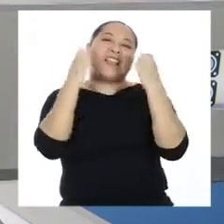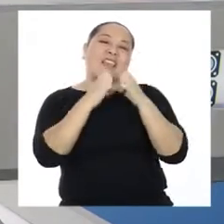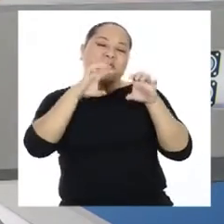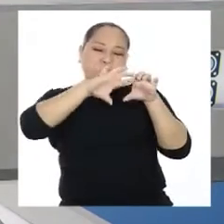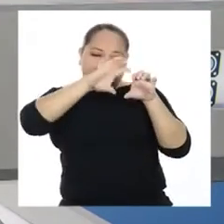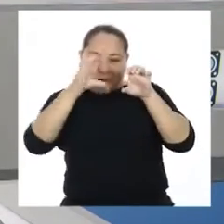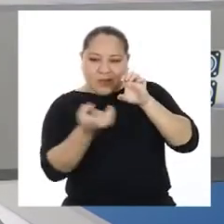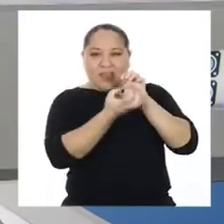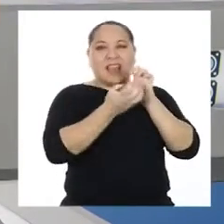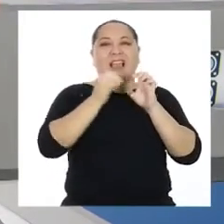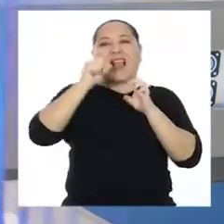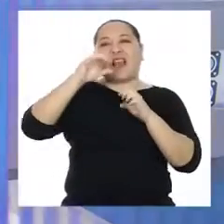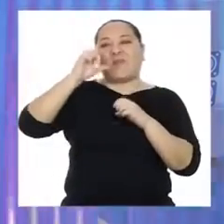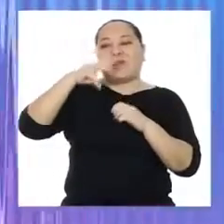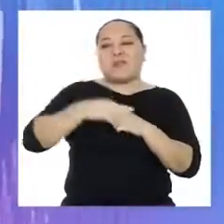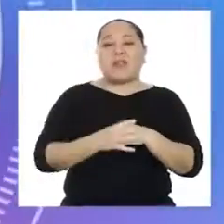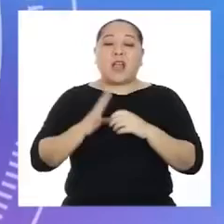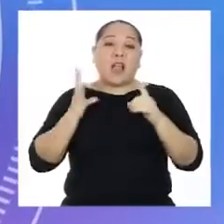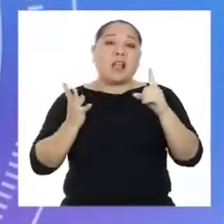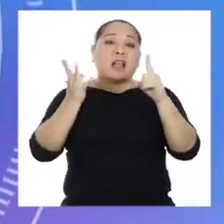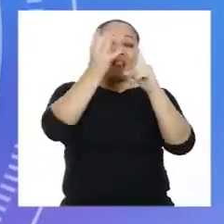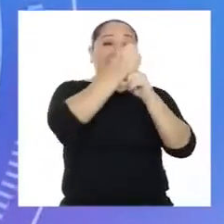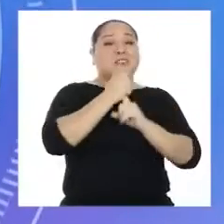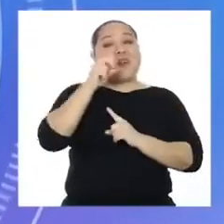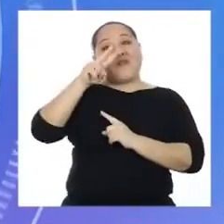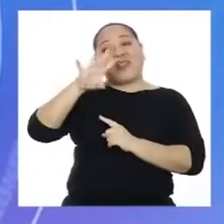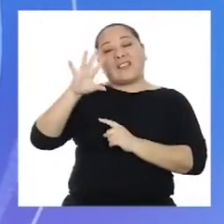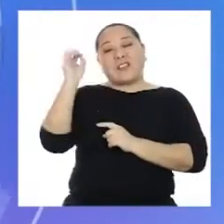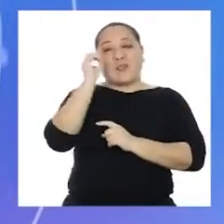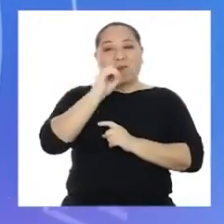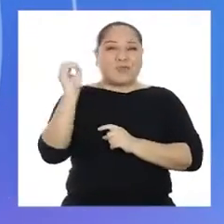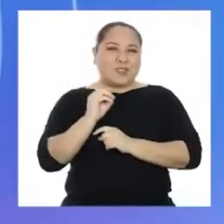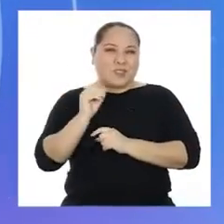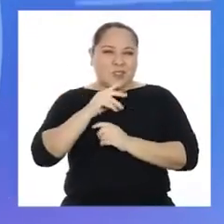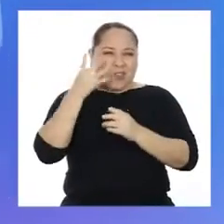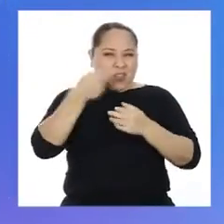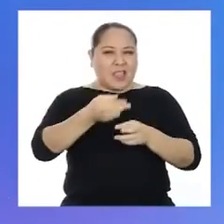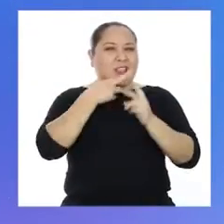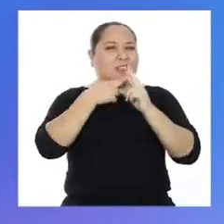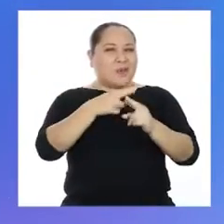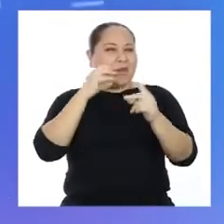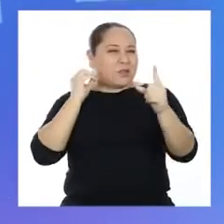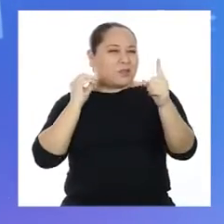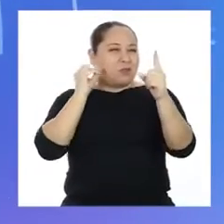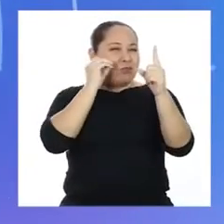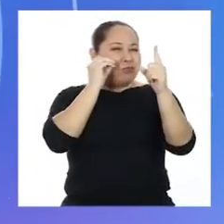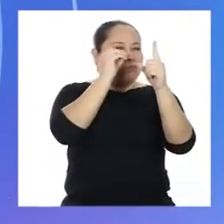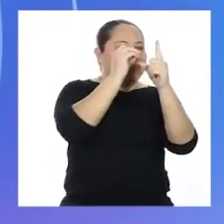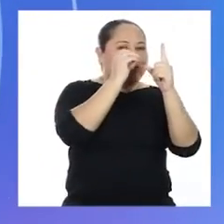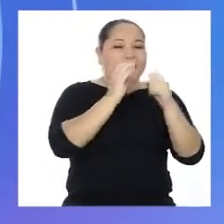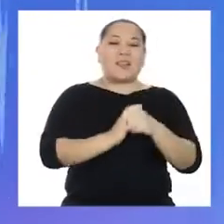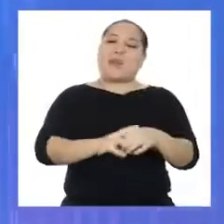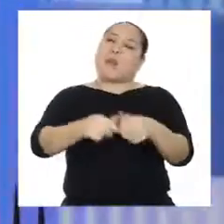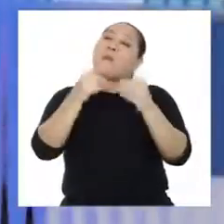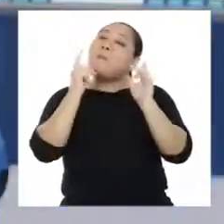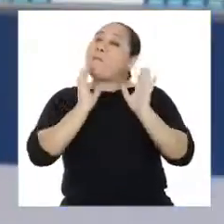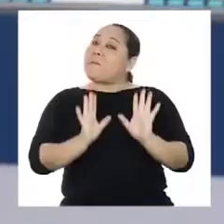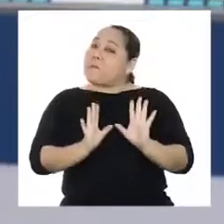equipo armadillo! Han logrado el 25% de la resolución del desafío.